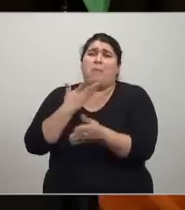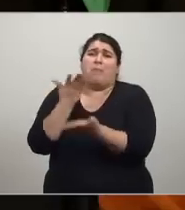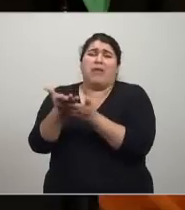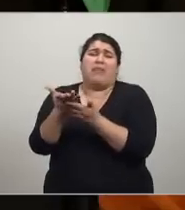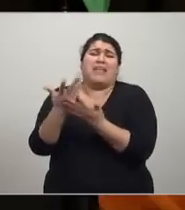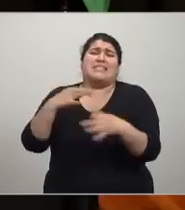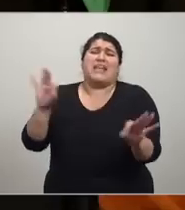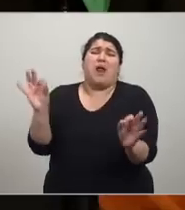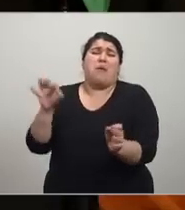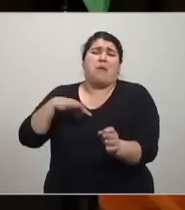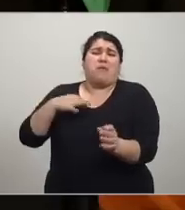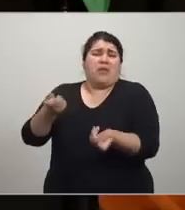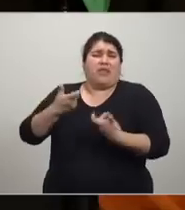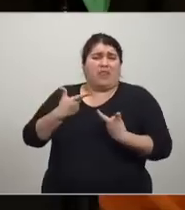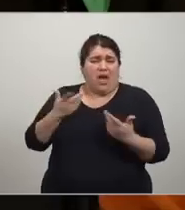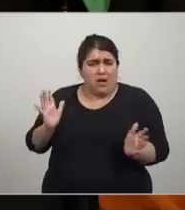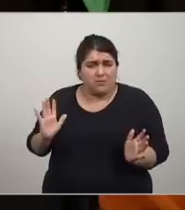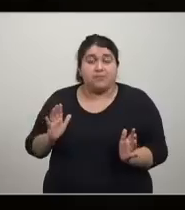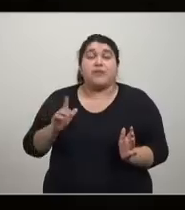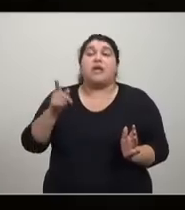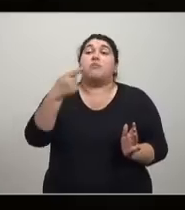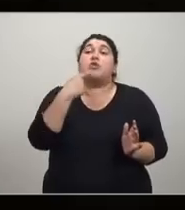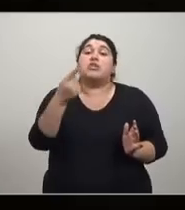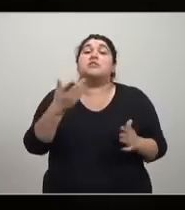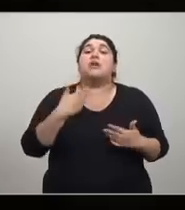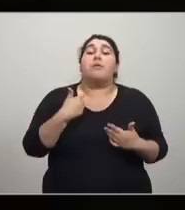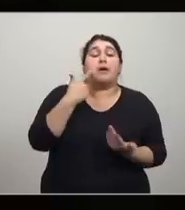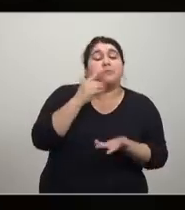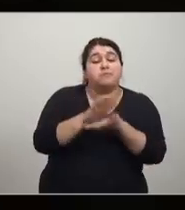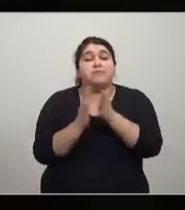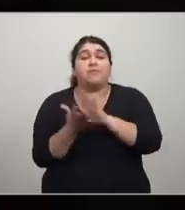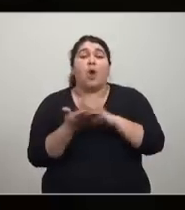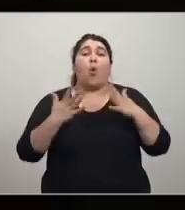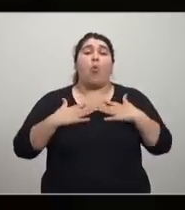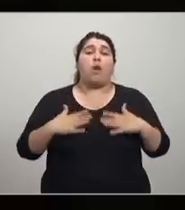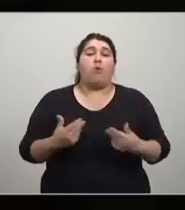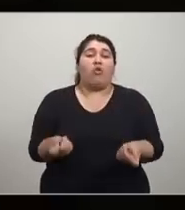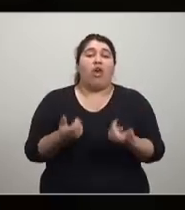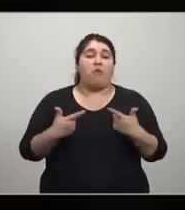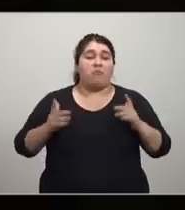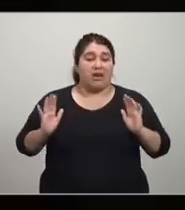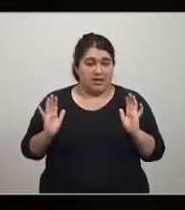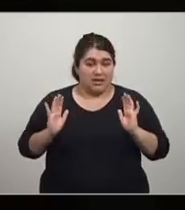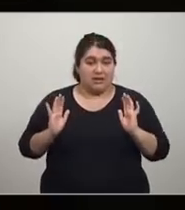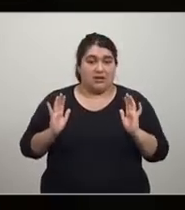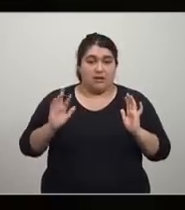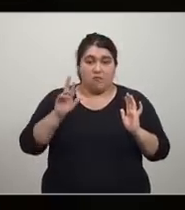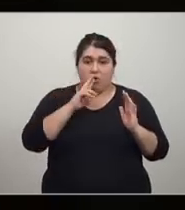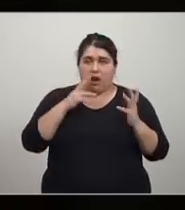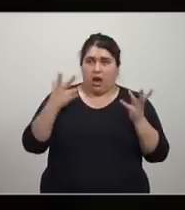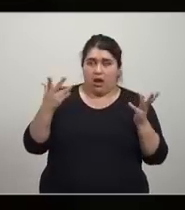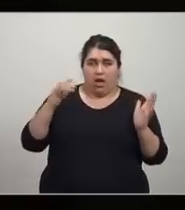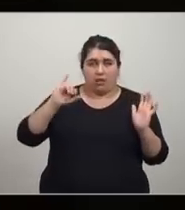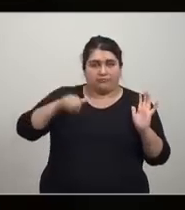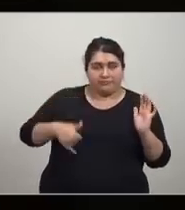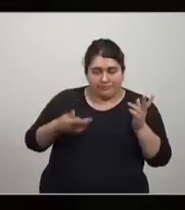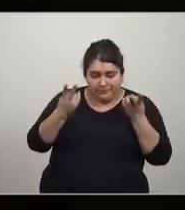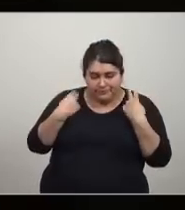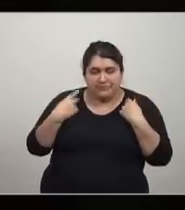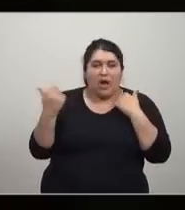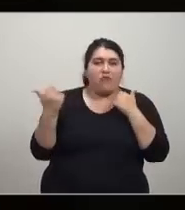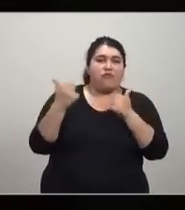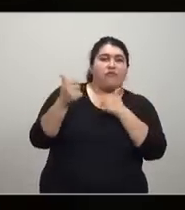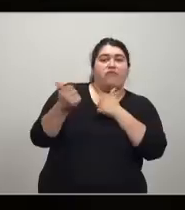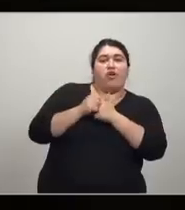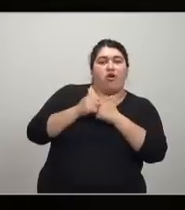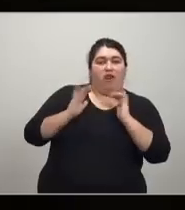Y el otro dice sí, si tú me entregas tu cuerpo. Te doy el agua si tú me entregas tu cuerpo. Y la chica se deja violar a cambio del agua porque si